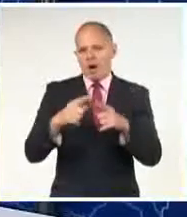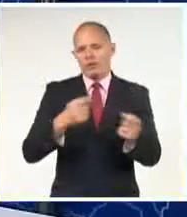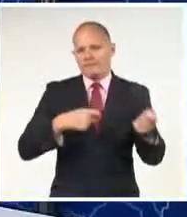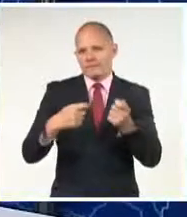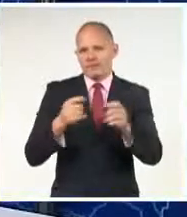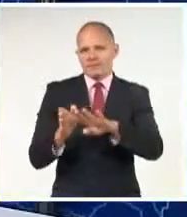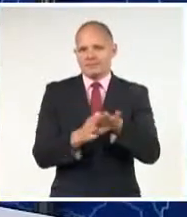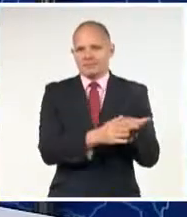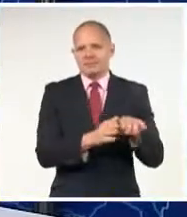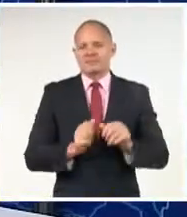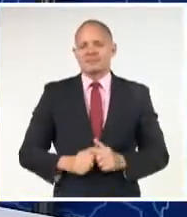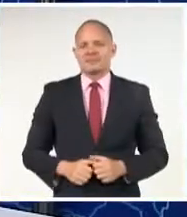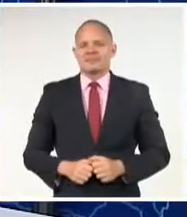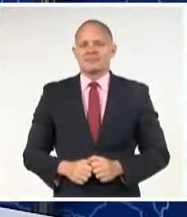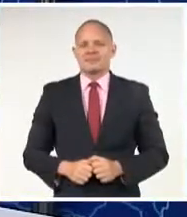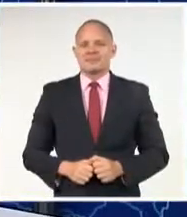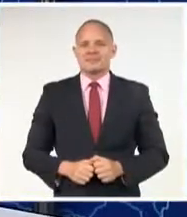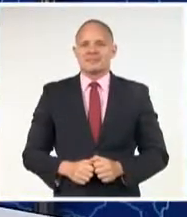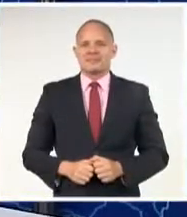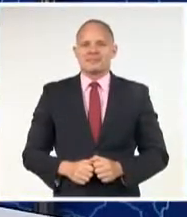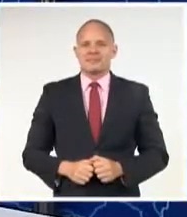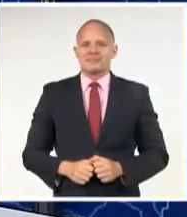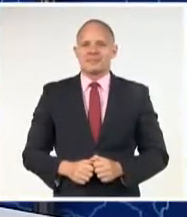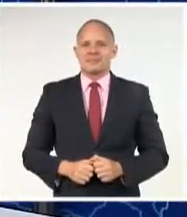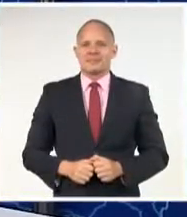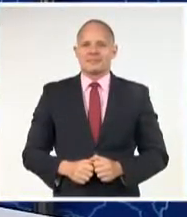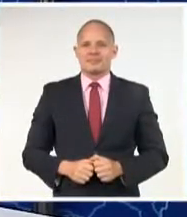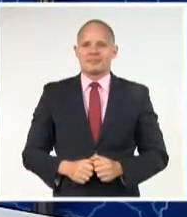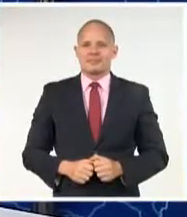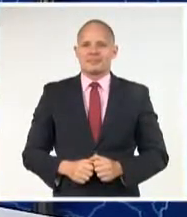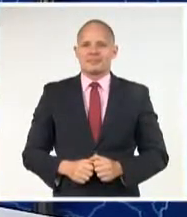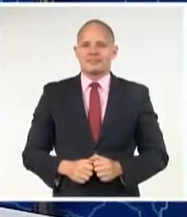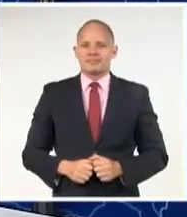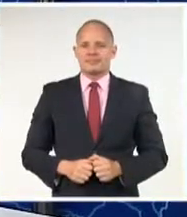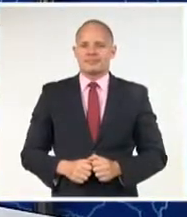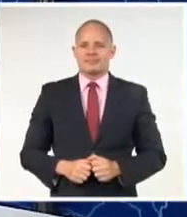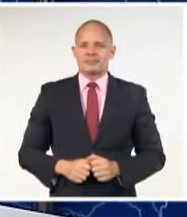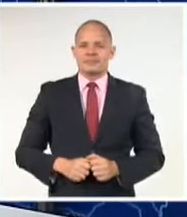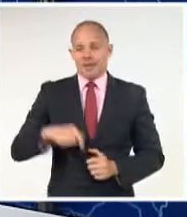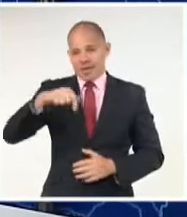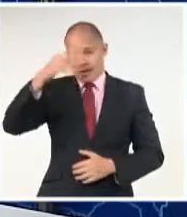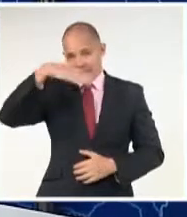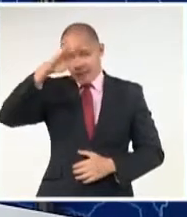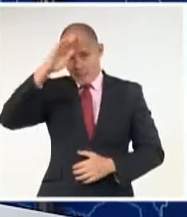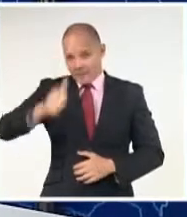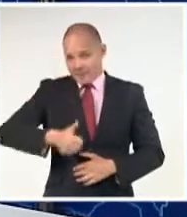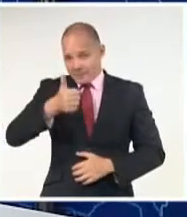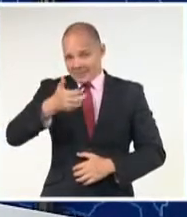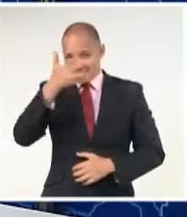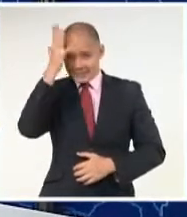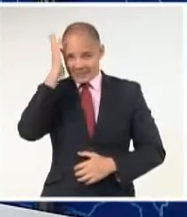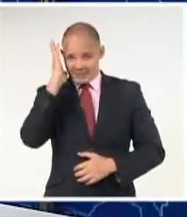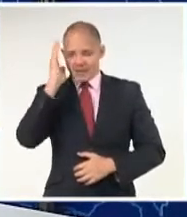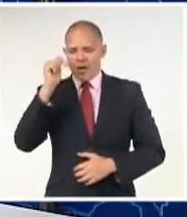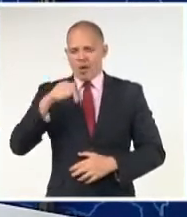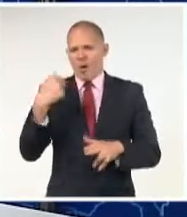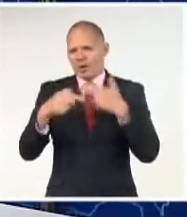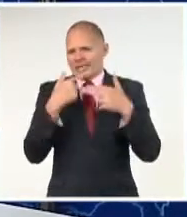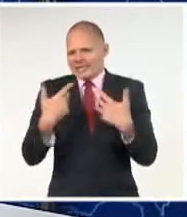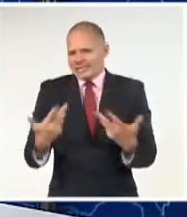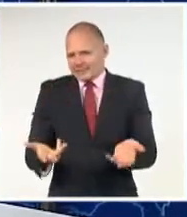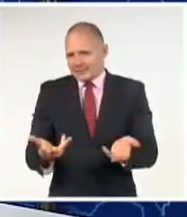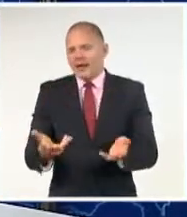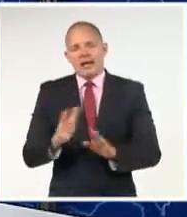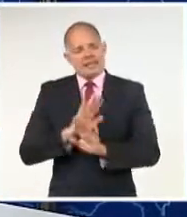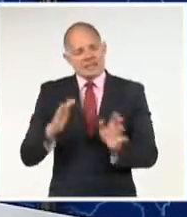Ampliamos las informaciones. El primer secretario del Comité Central del Partido y presidente de la República, Miguel Díaz-Canel Bermúdez,